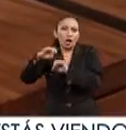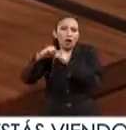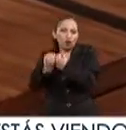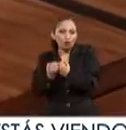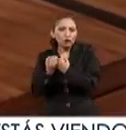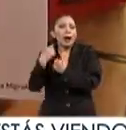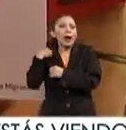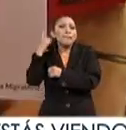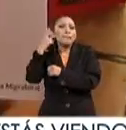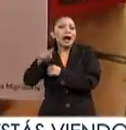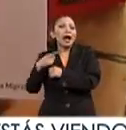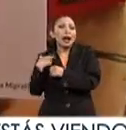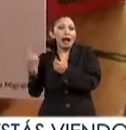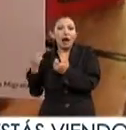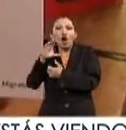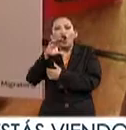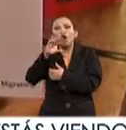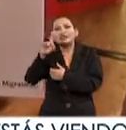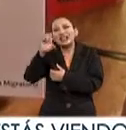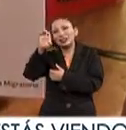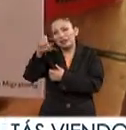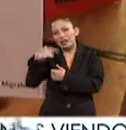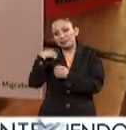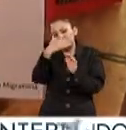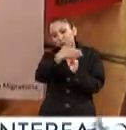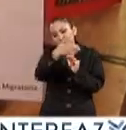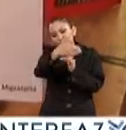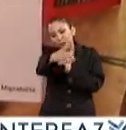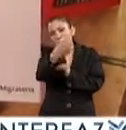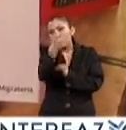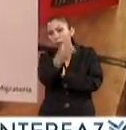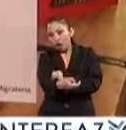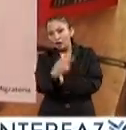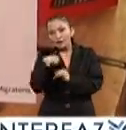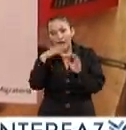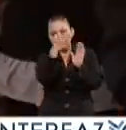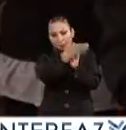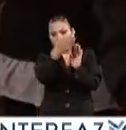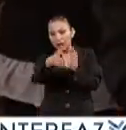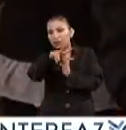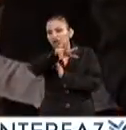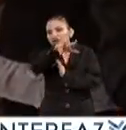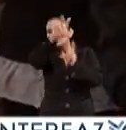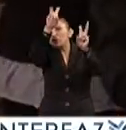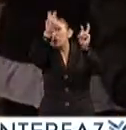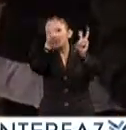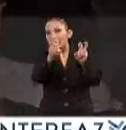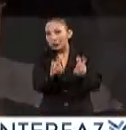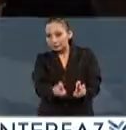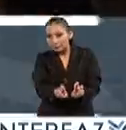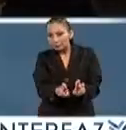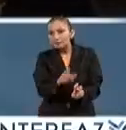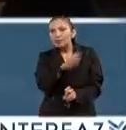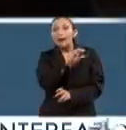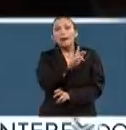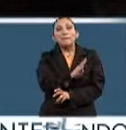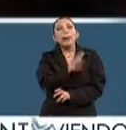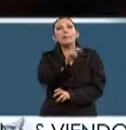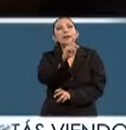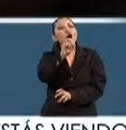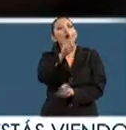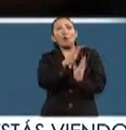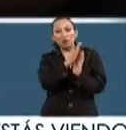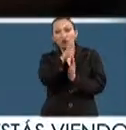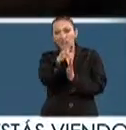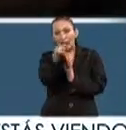organización para la cooperación y desarrollo económico por lo cual se divide en 18 temáticas. La BPOE está